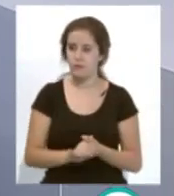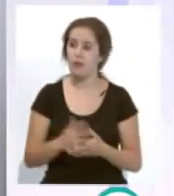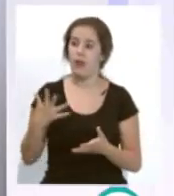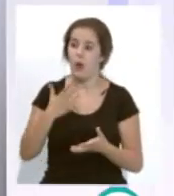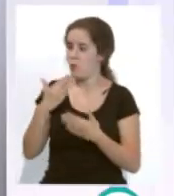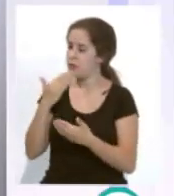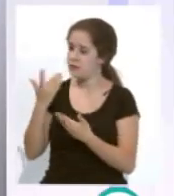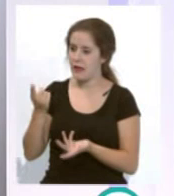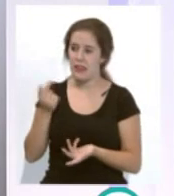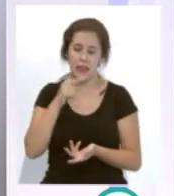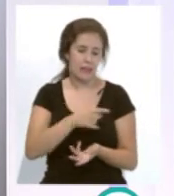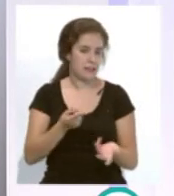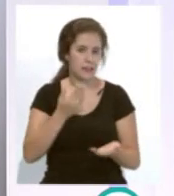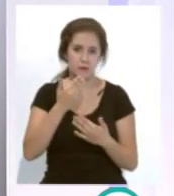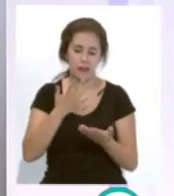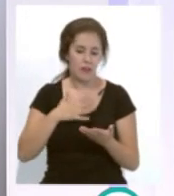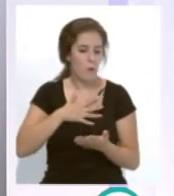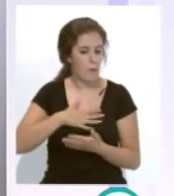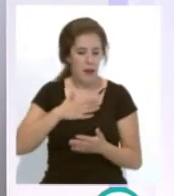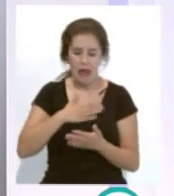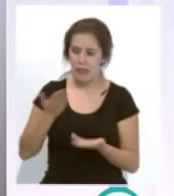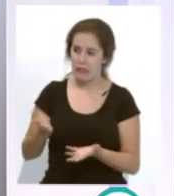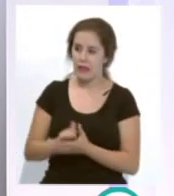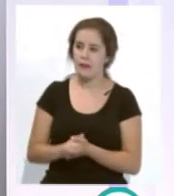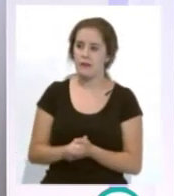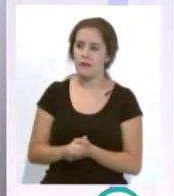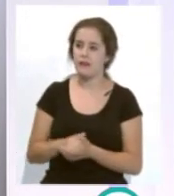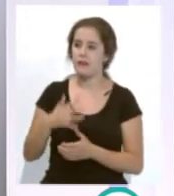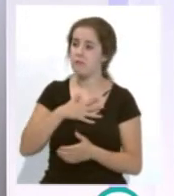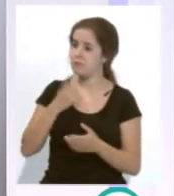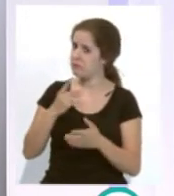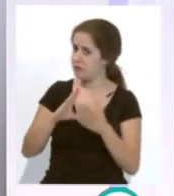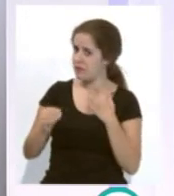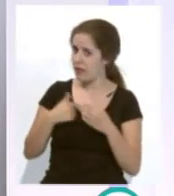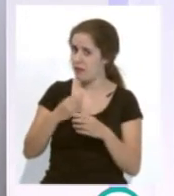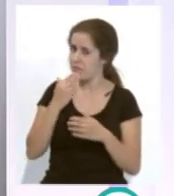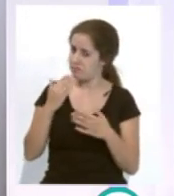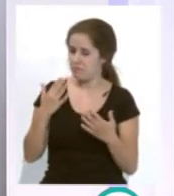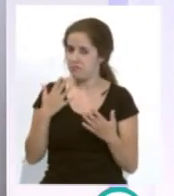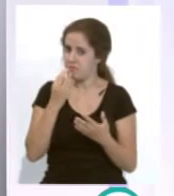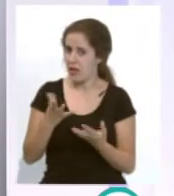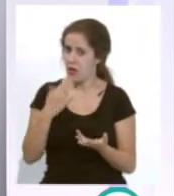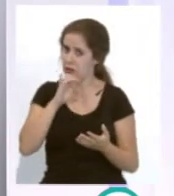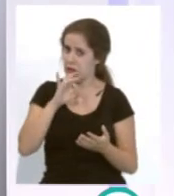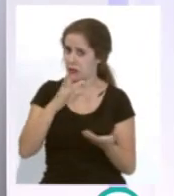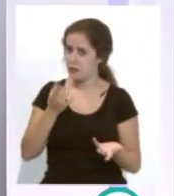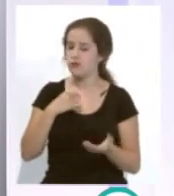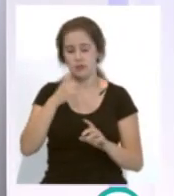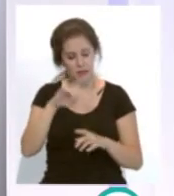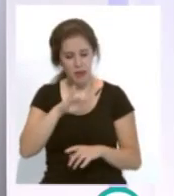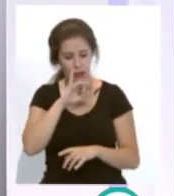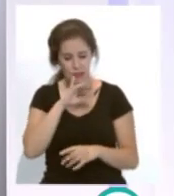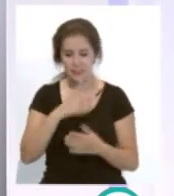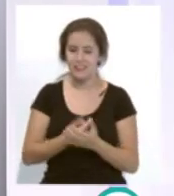muchísimas gracias a ti cuando quieras ha un placer creo que salí contento del programa yo siempre salgo contento de aquí yo salgo contento contigo siempre